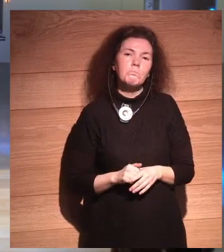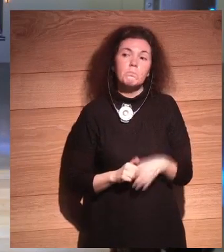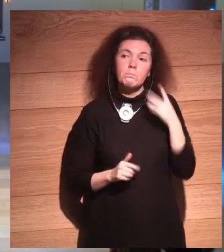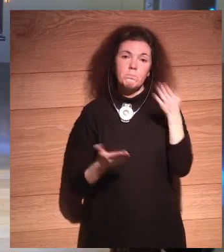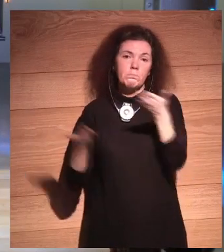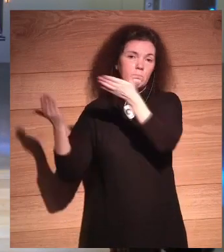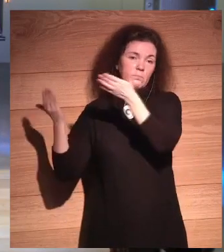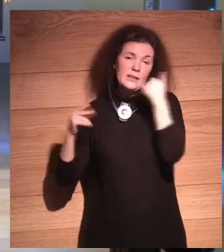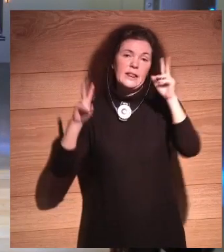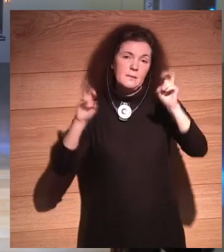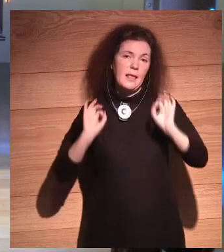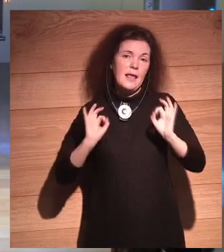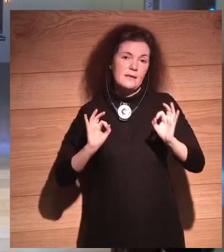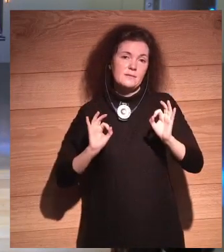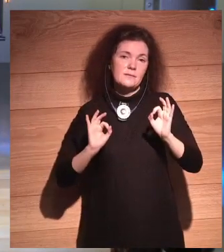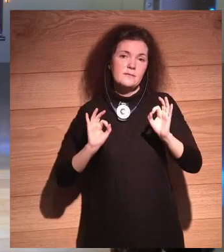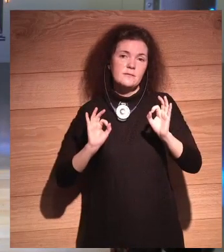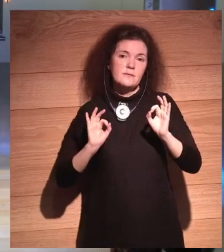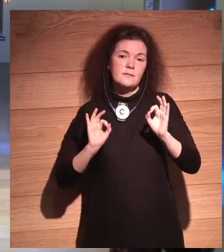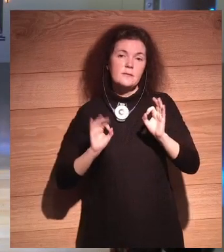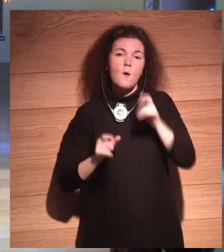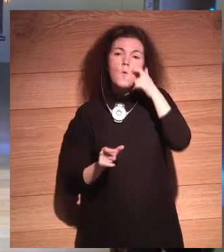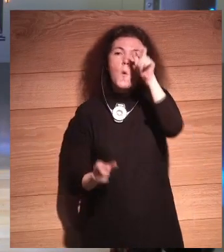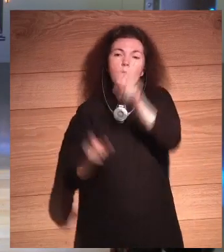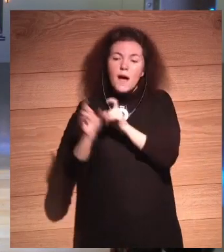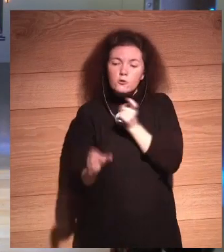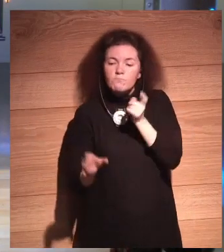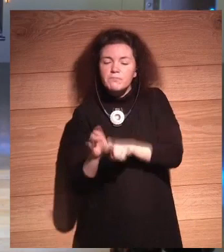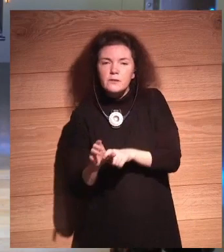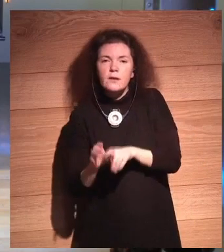esta es la cuestión. ¿Cómo volvemos a incluir a los humanos aquí?